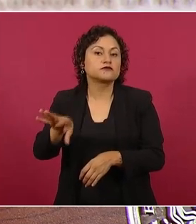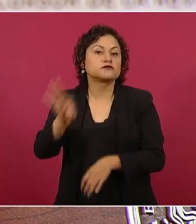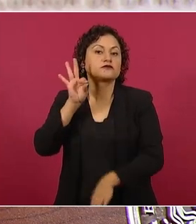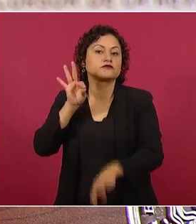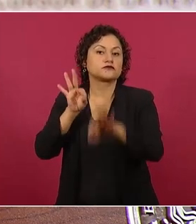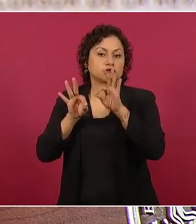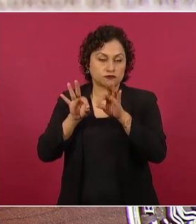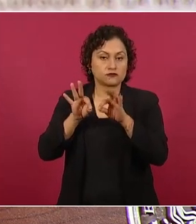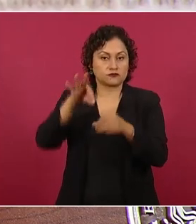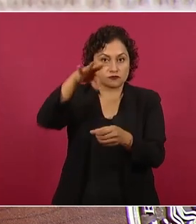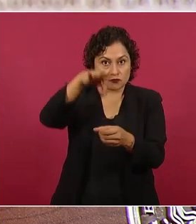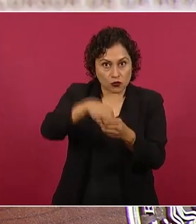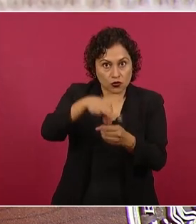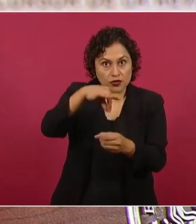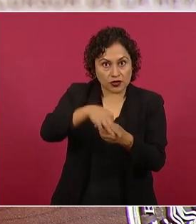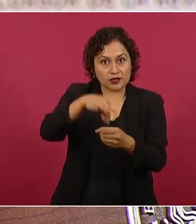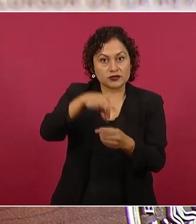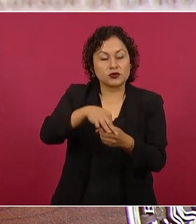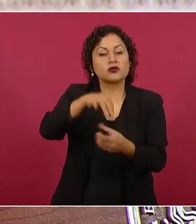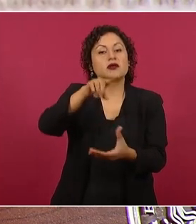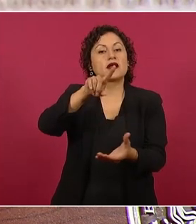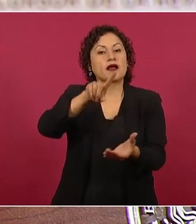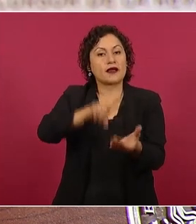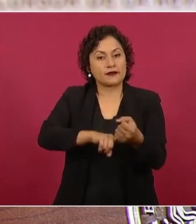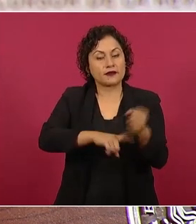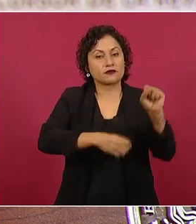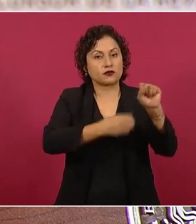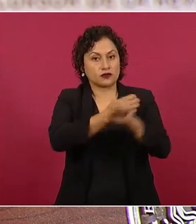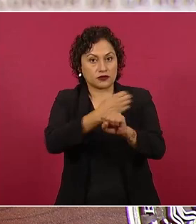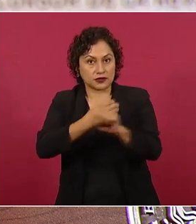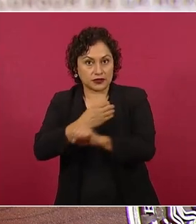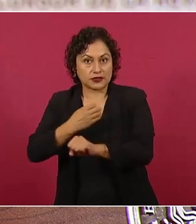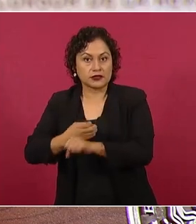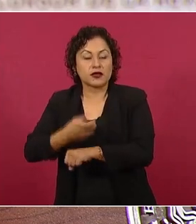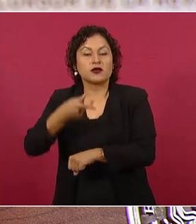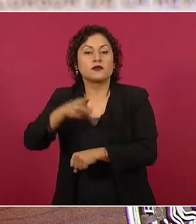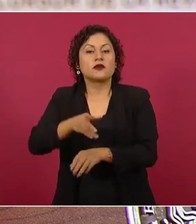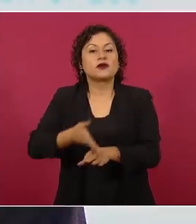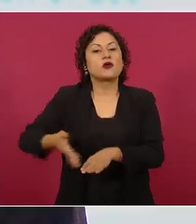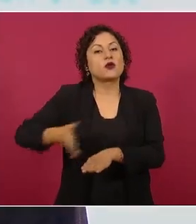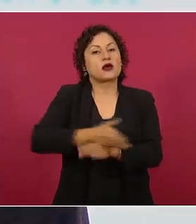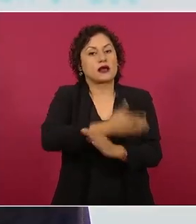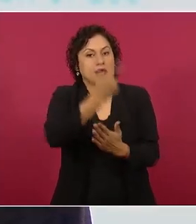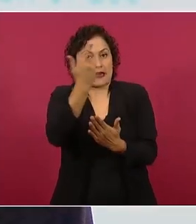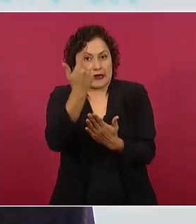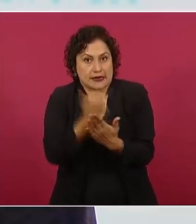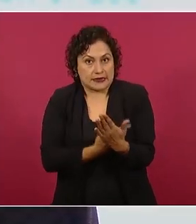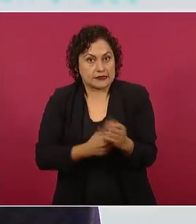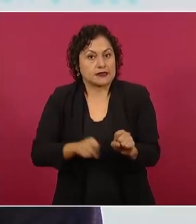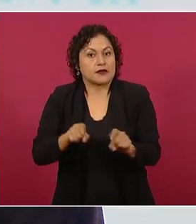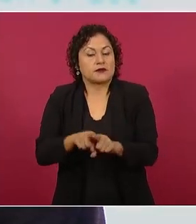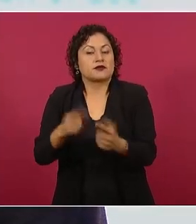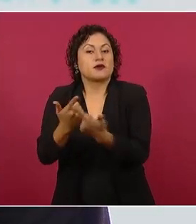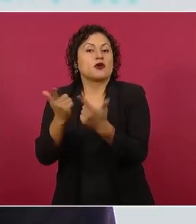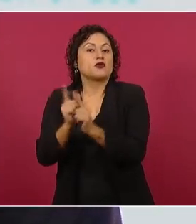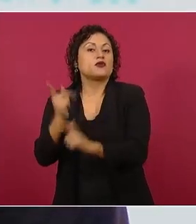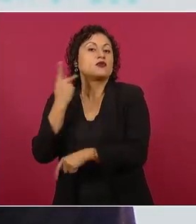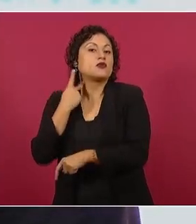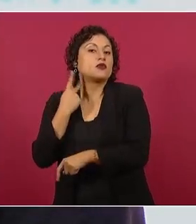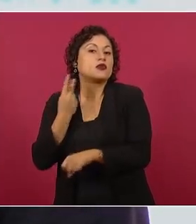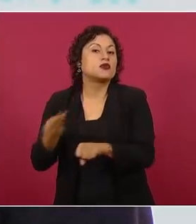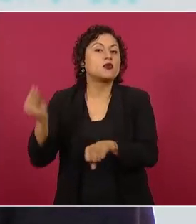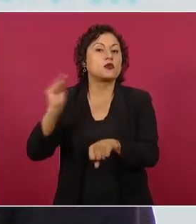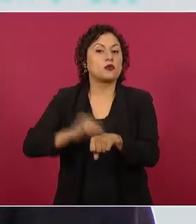las entidades federativas, con el uso del método de listas postuladas por los partidos y listas de candidaturas